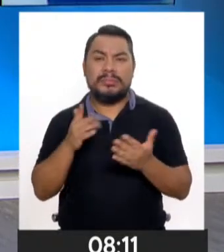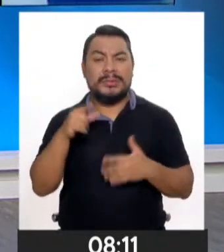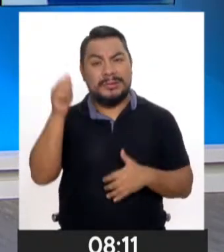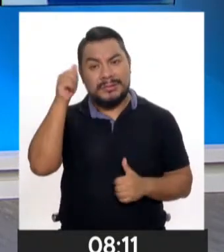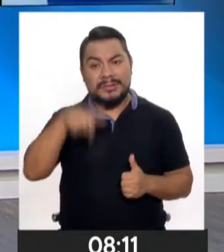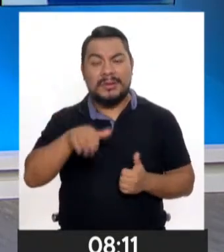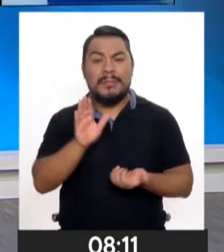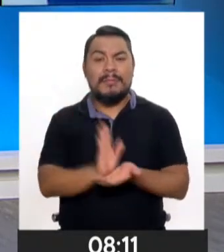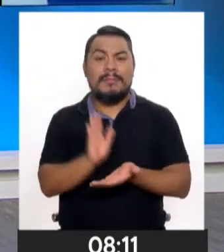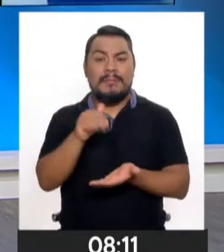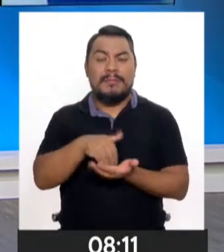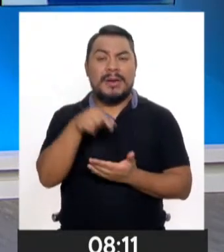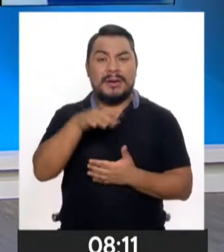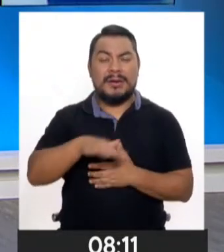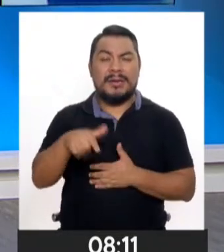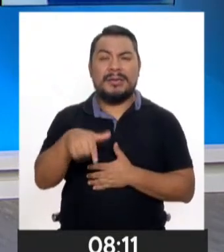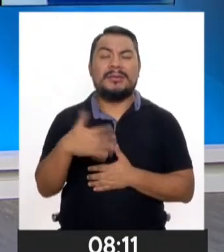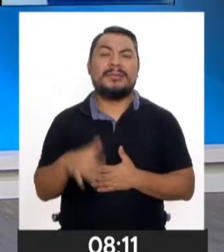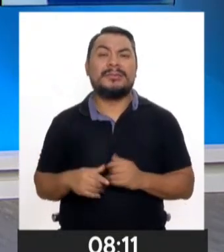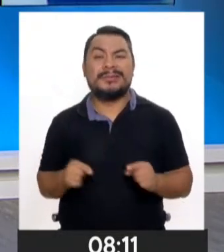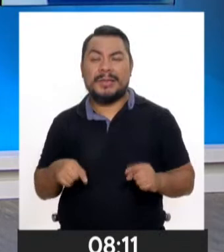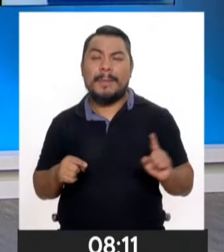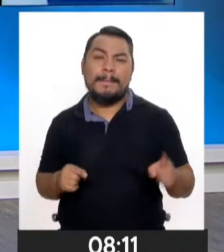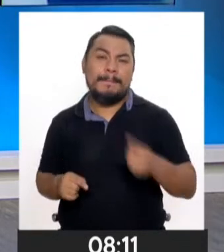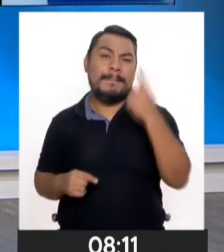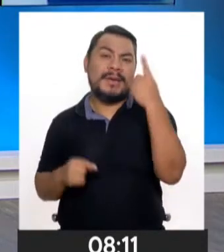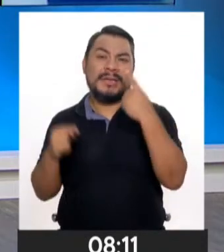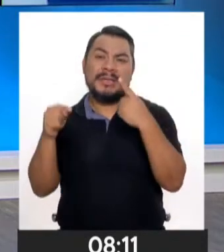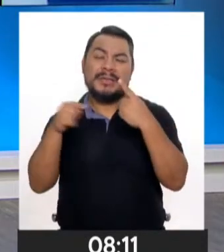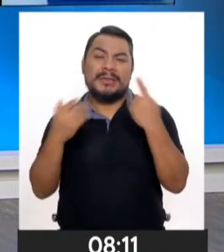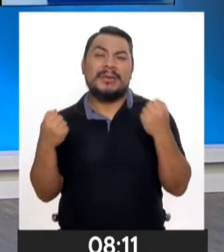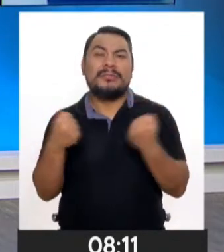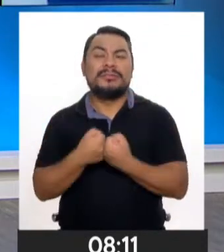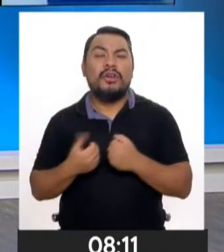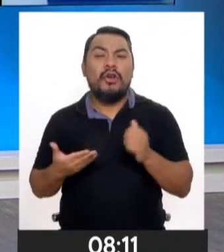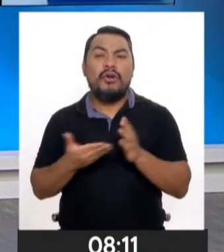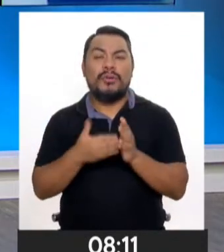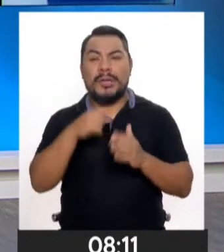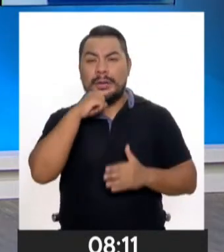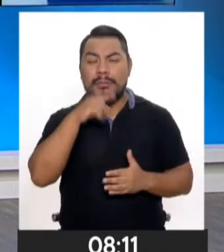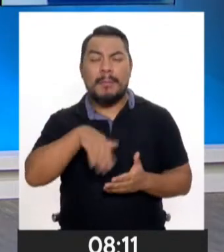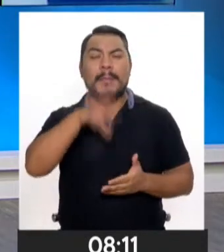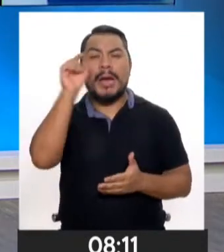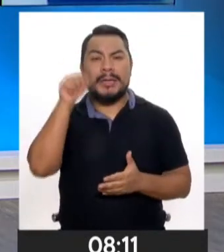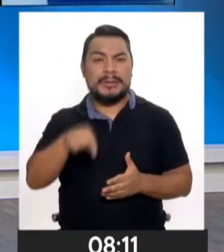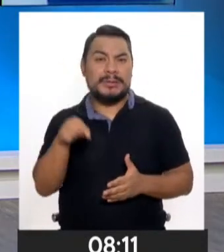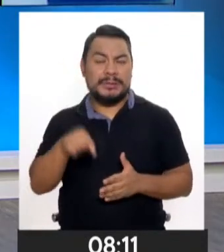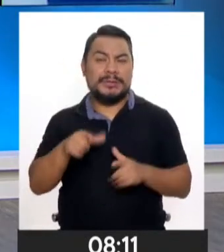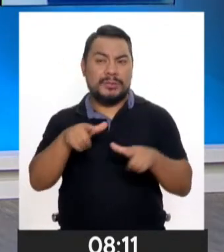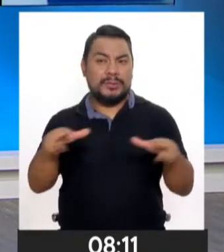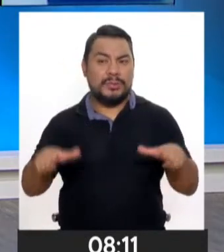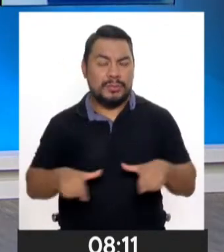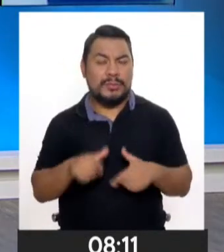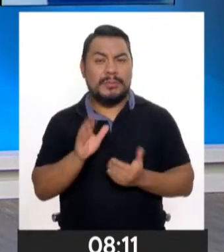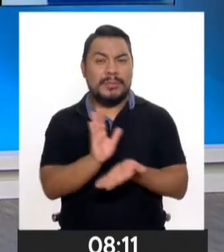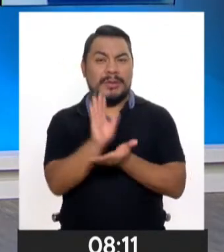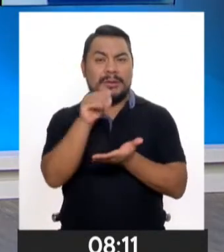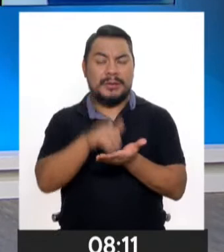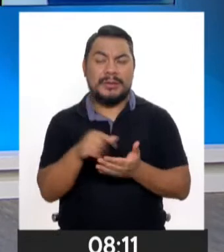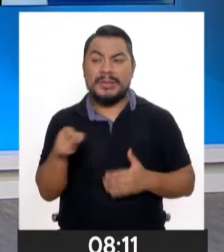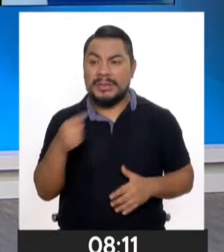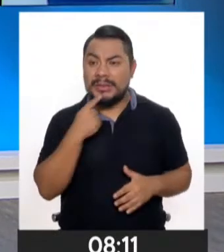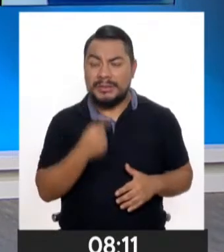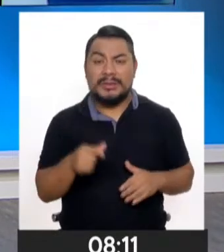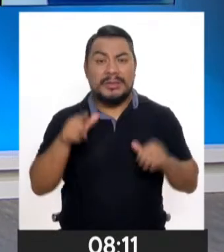registra el primer puesto en violencia contra la mujer, dado que la ENDES nos dice que de 10